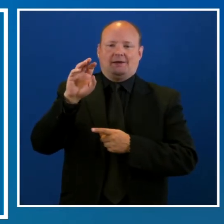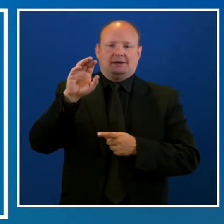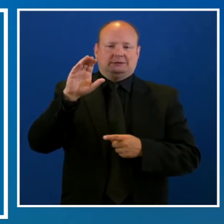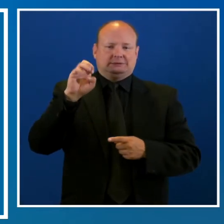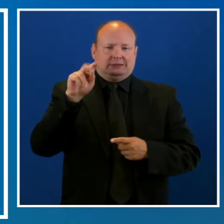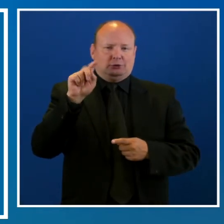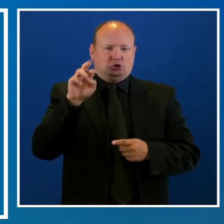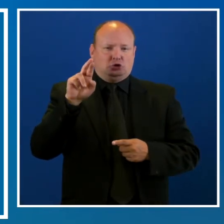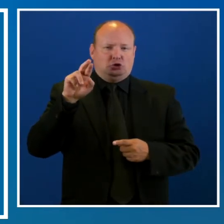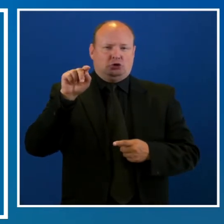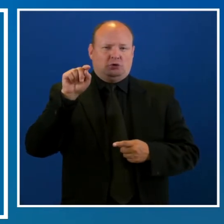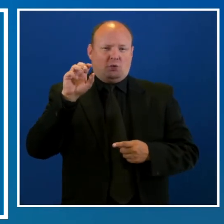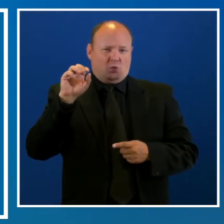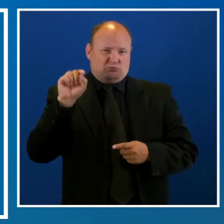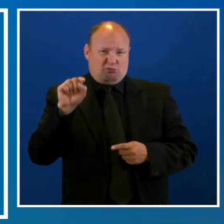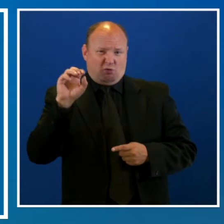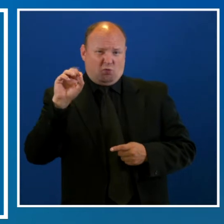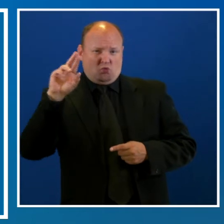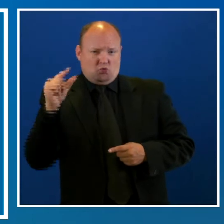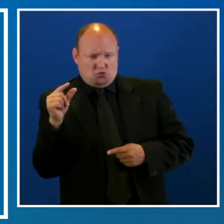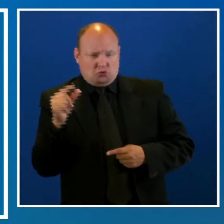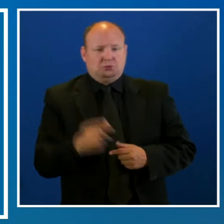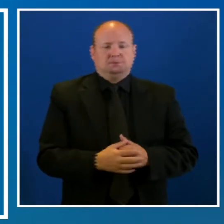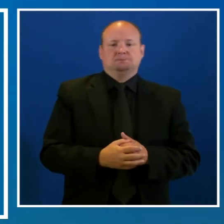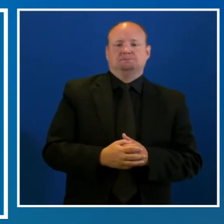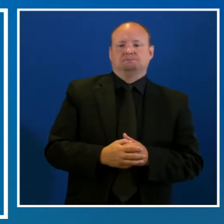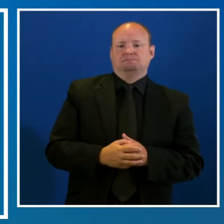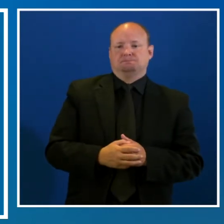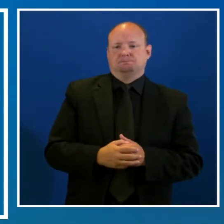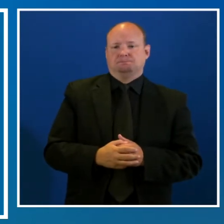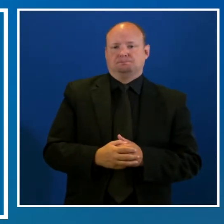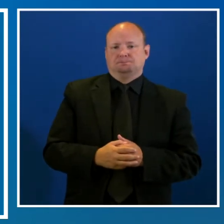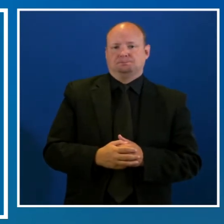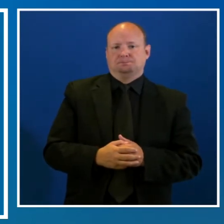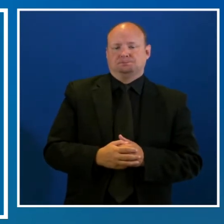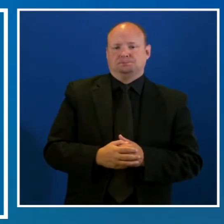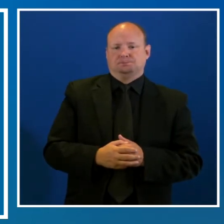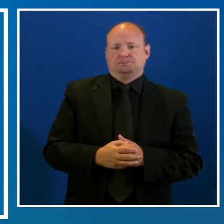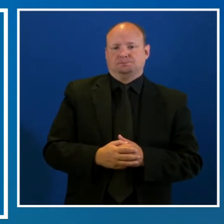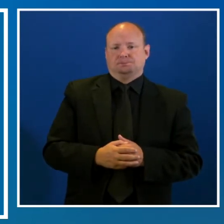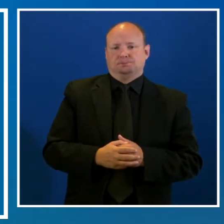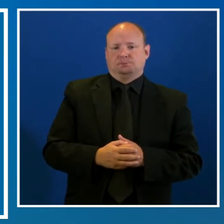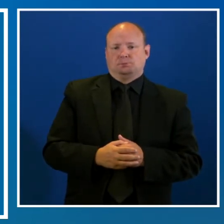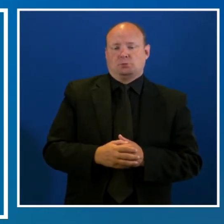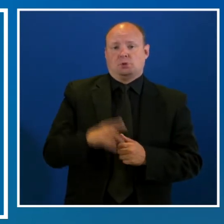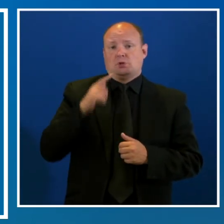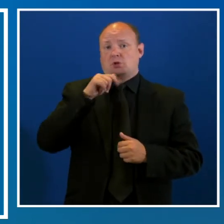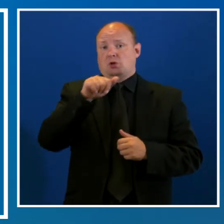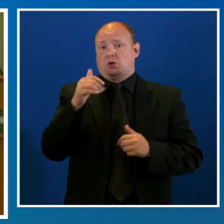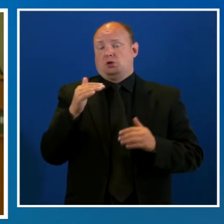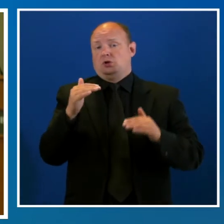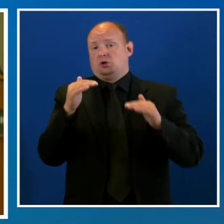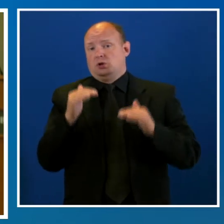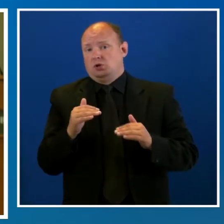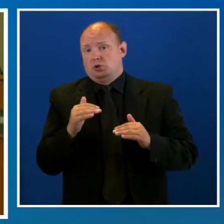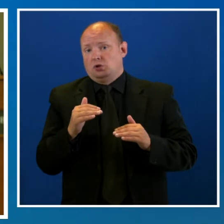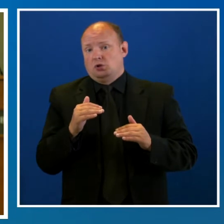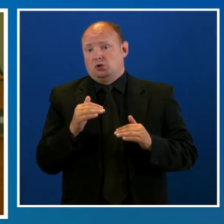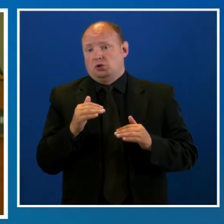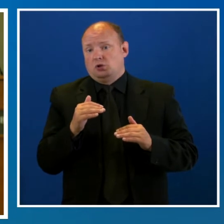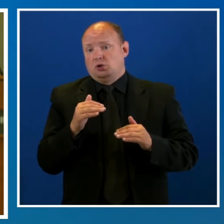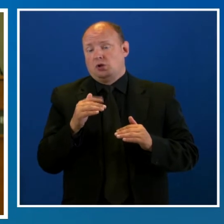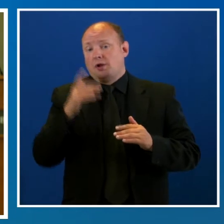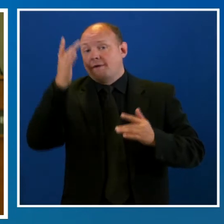código postal a G-E-T-V-A-X. Get Vax. Aquí en la ciudad de